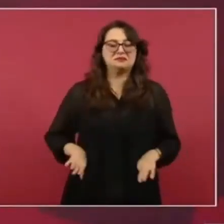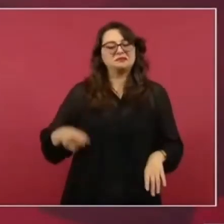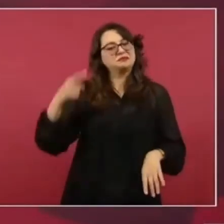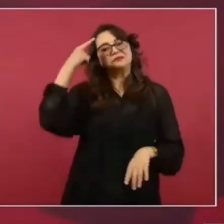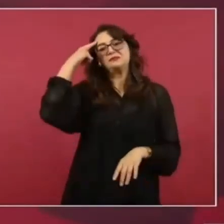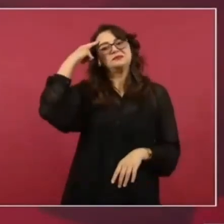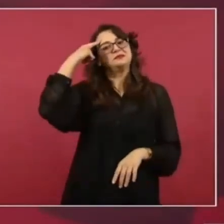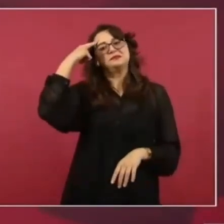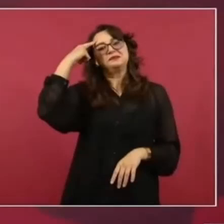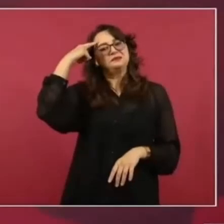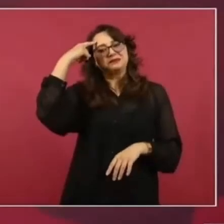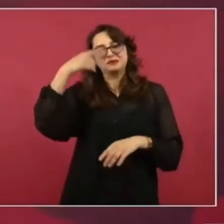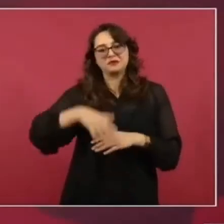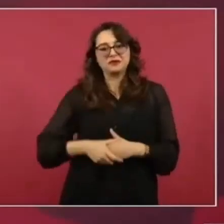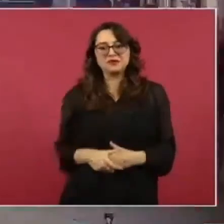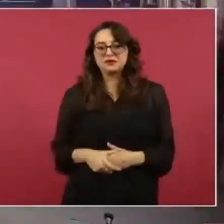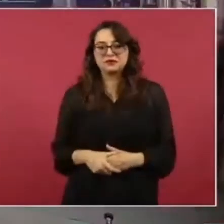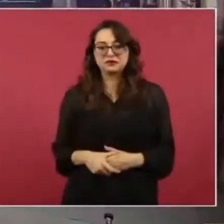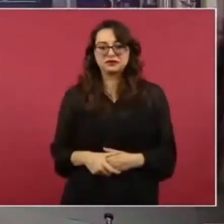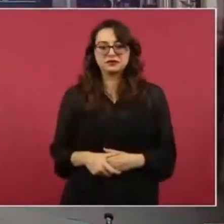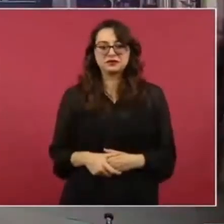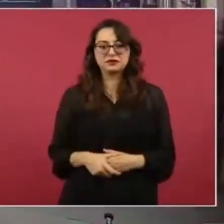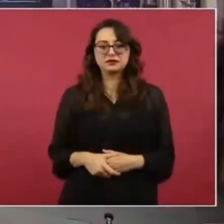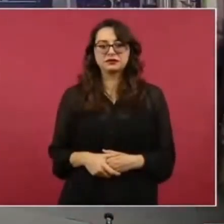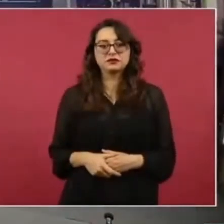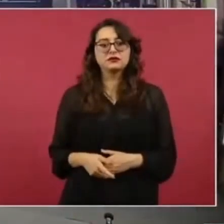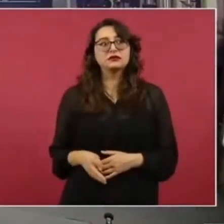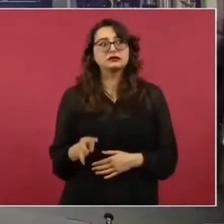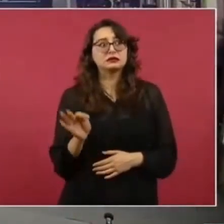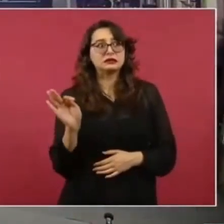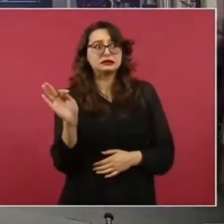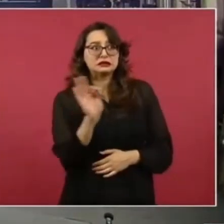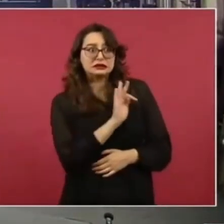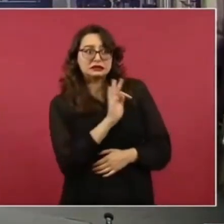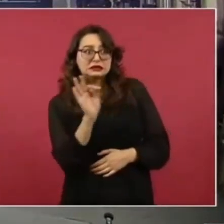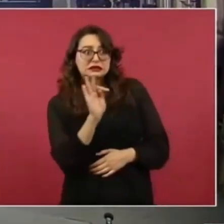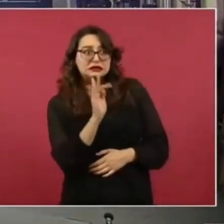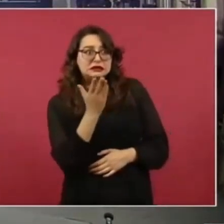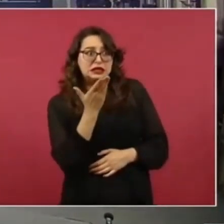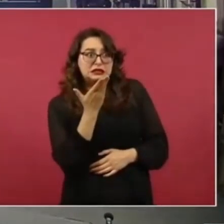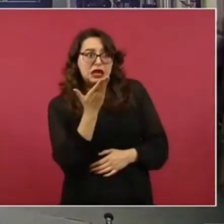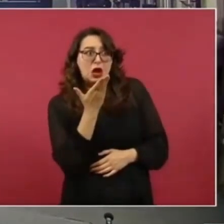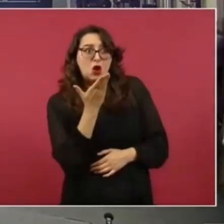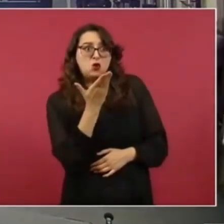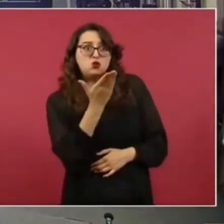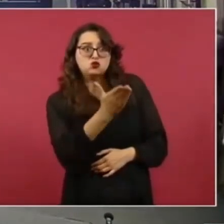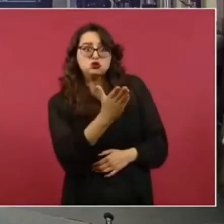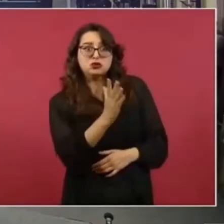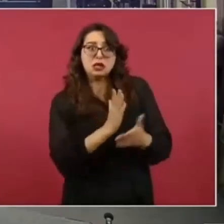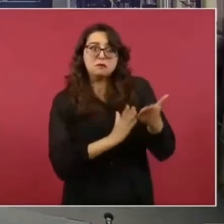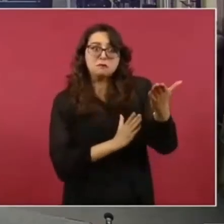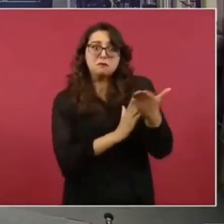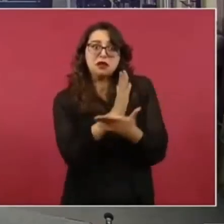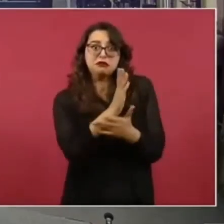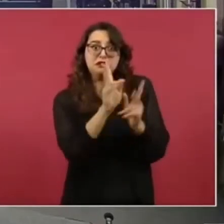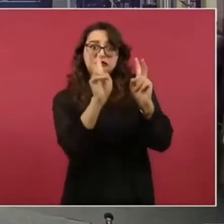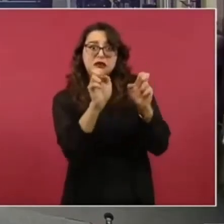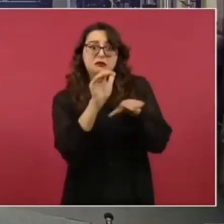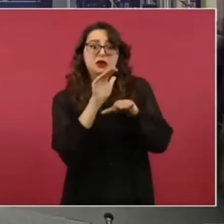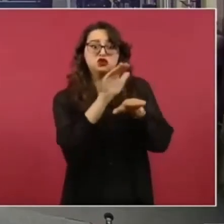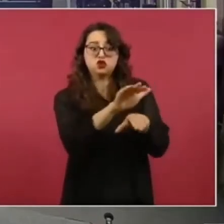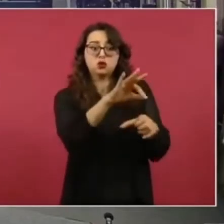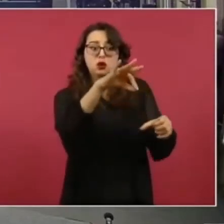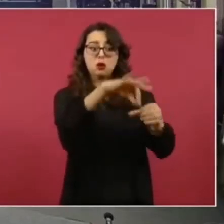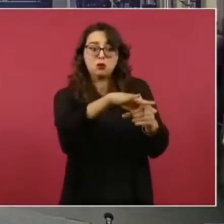¿No cree que lo vayan a acusar de intervenir en el proceso electoral estadounidense, presidente, con este llamado a no votar por estos legisladores que tengan este tipo de posturas